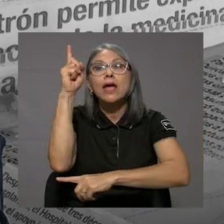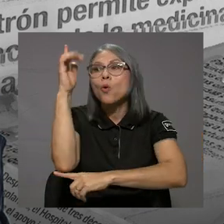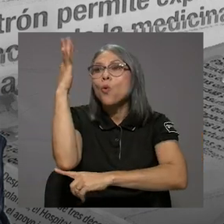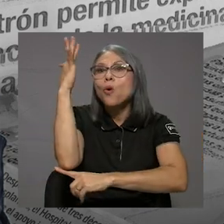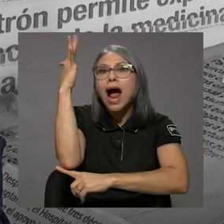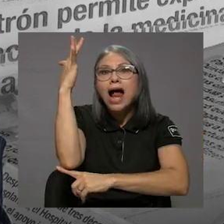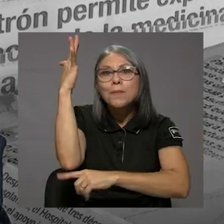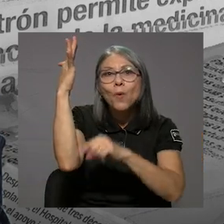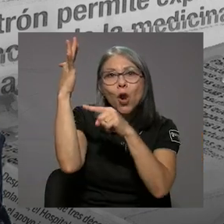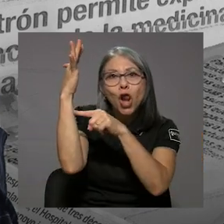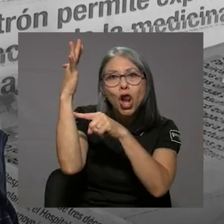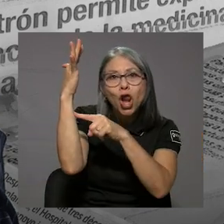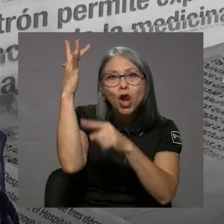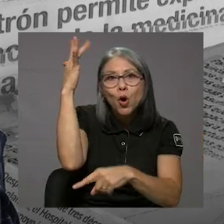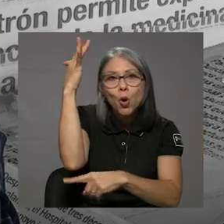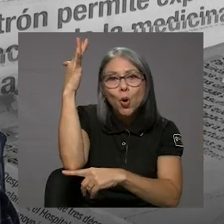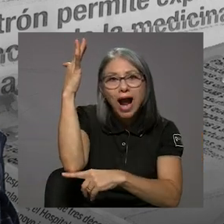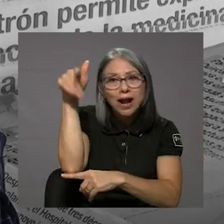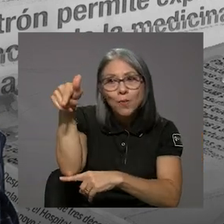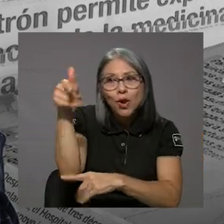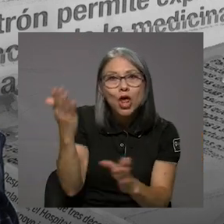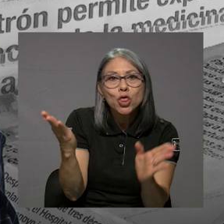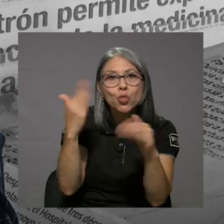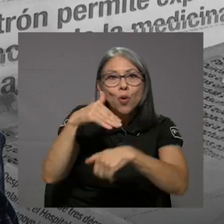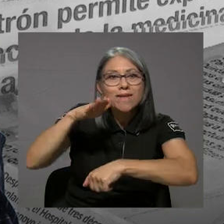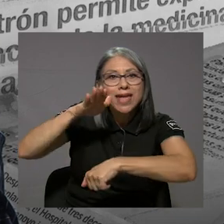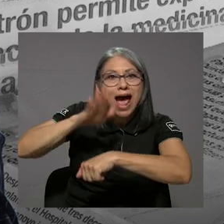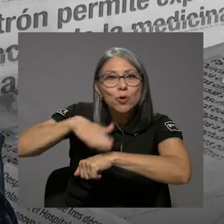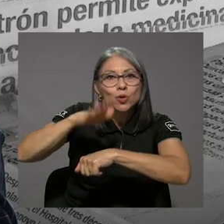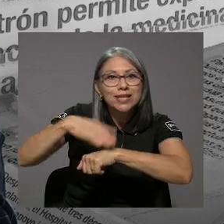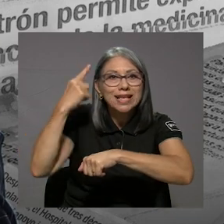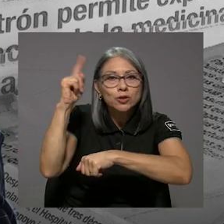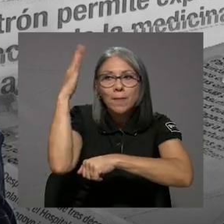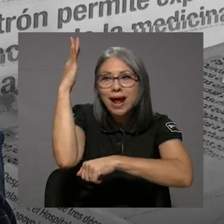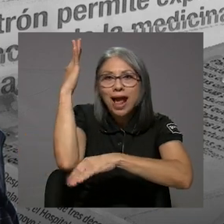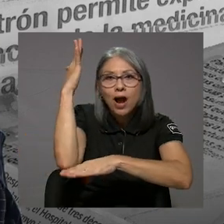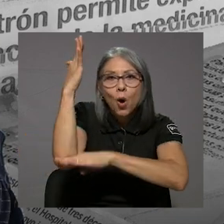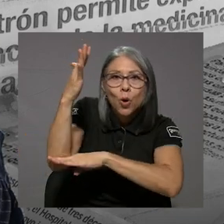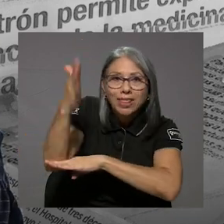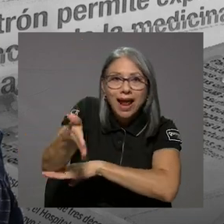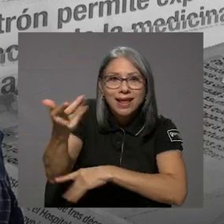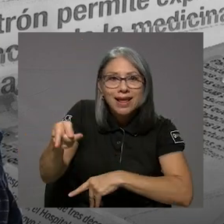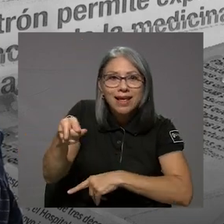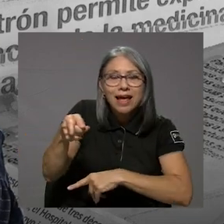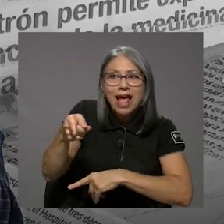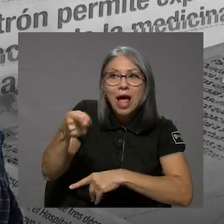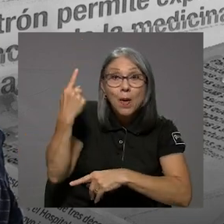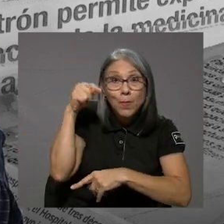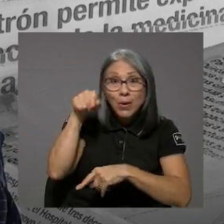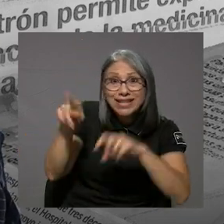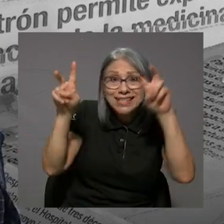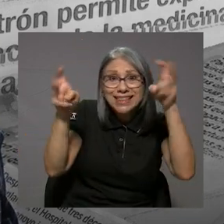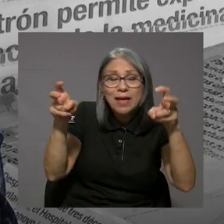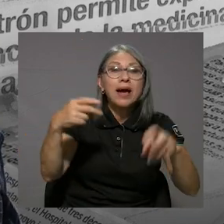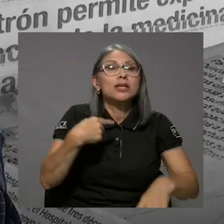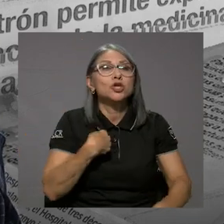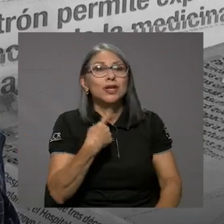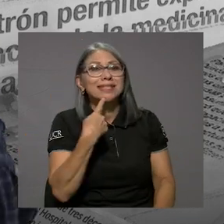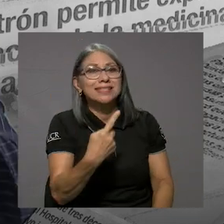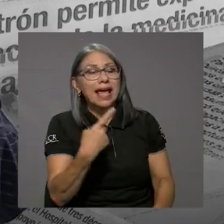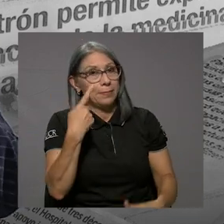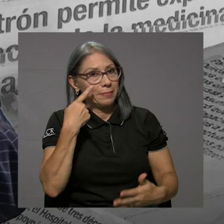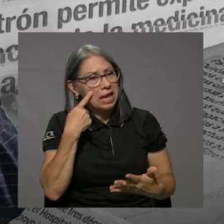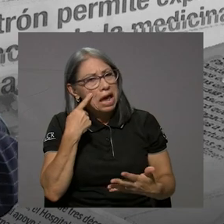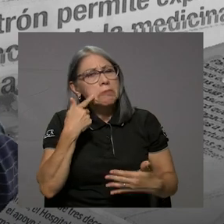que no se tenía la autorización para cortar y yo les decía, vean, conforme se